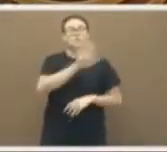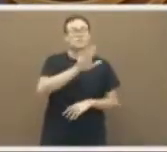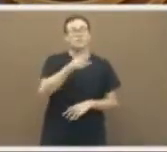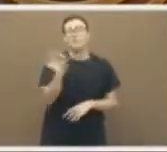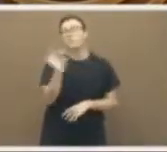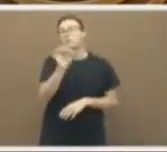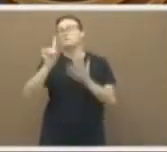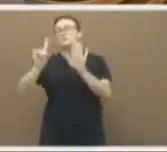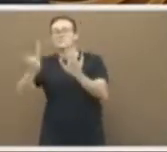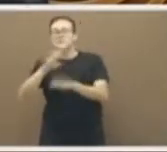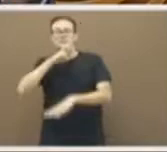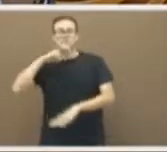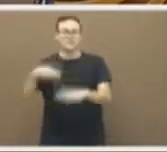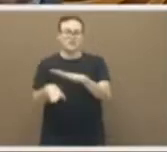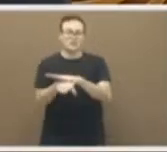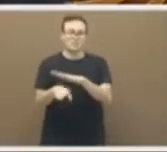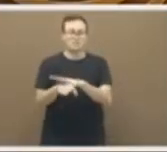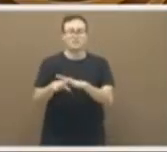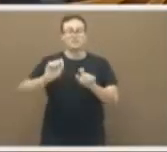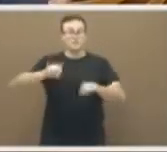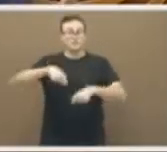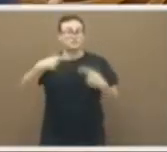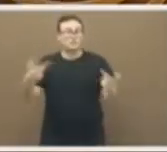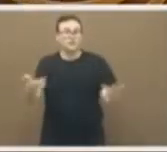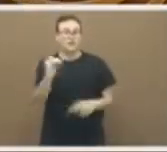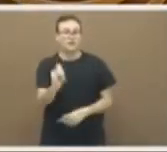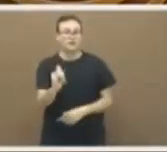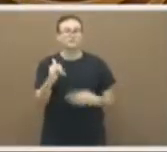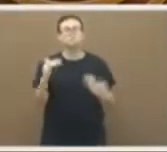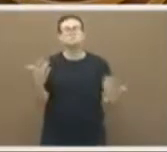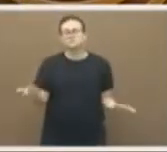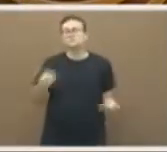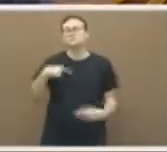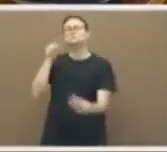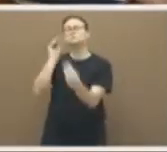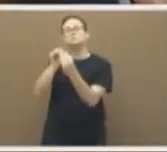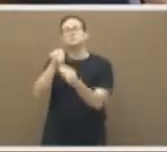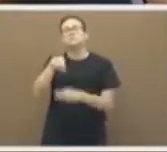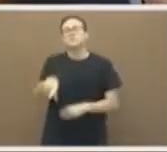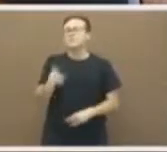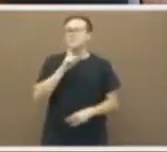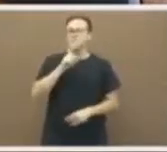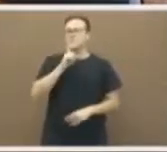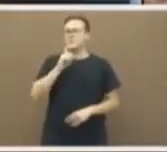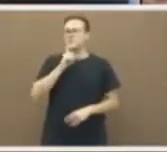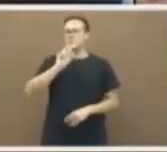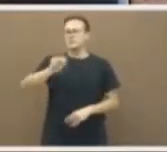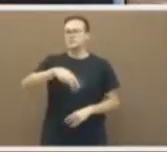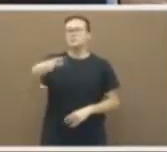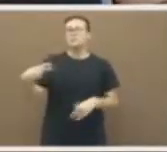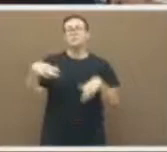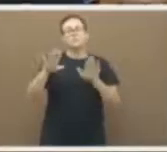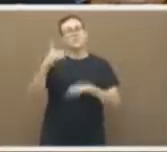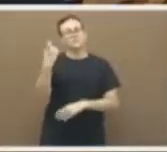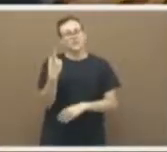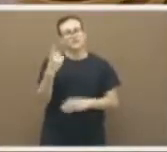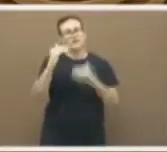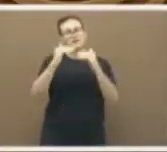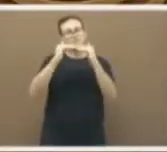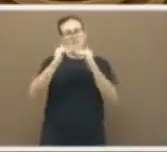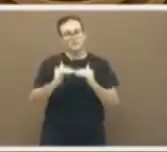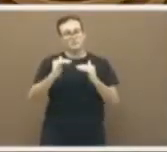teniendo resultados. Coincido con usted, será muy difícil su erradicación, pero hay que minimizar los riesgos, todo lo que podamos.